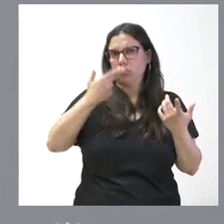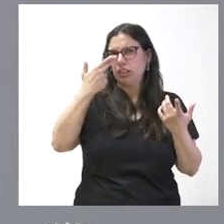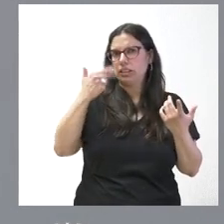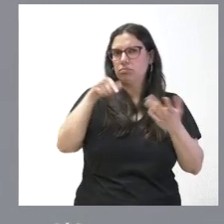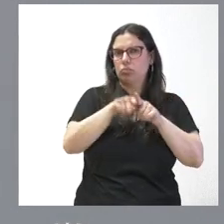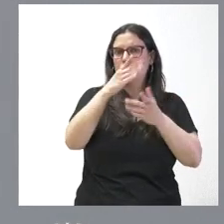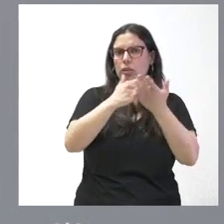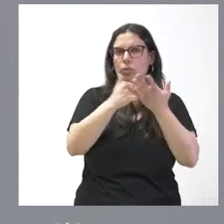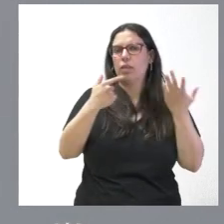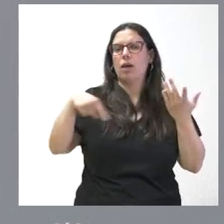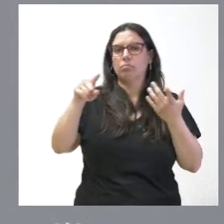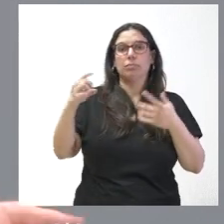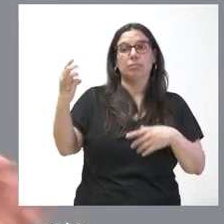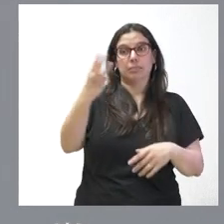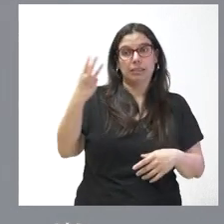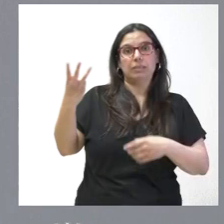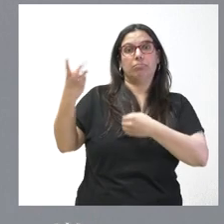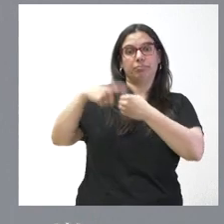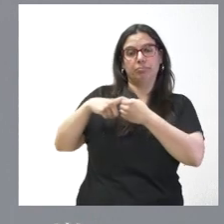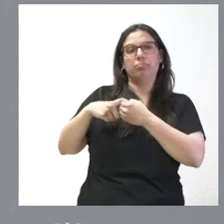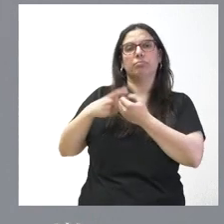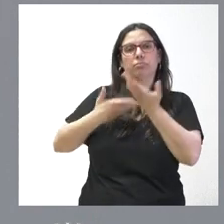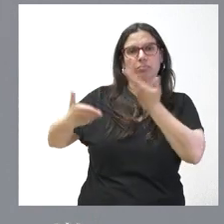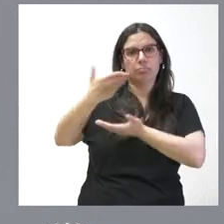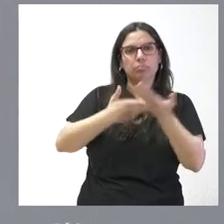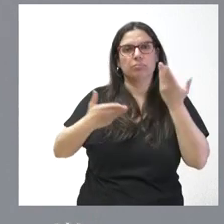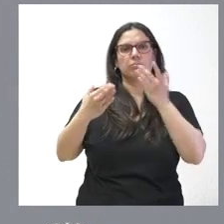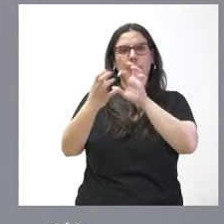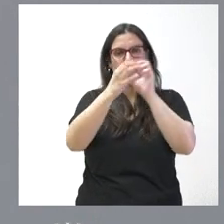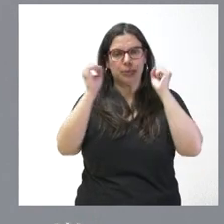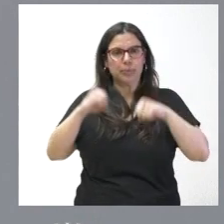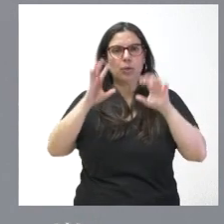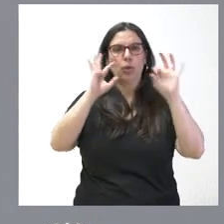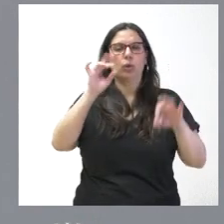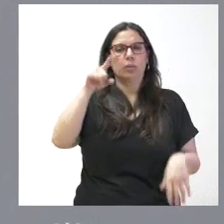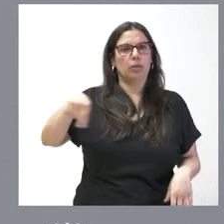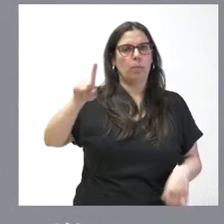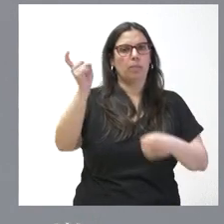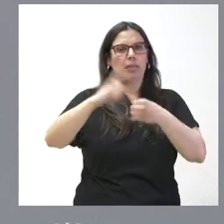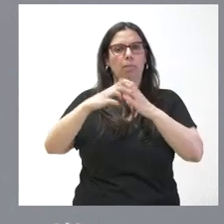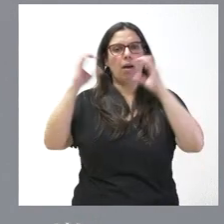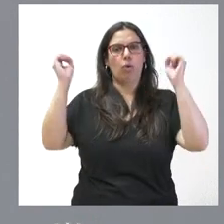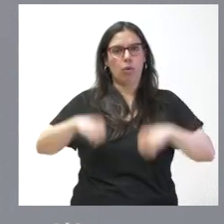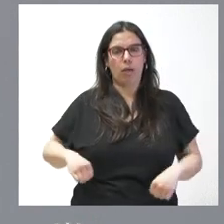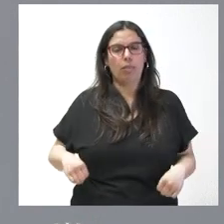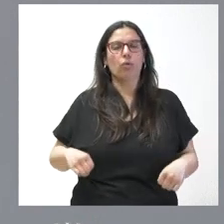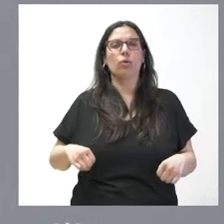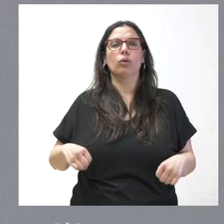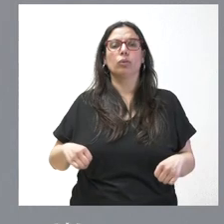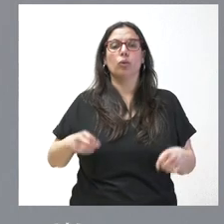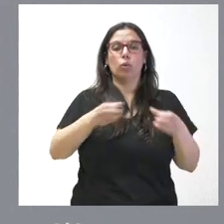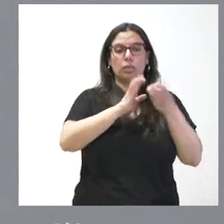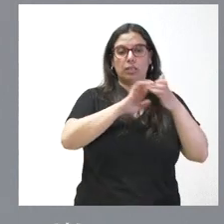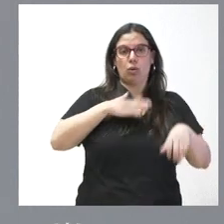los agentes del diálogo social y donde lógicamente pues también han participado pero han acordado pues no solamente la Junta de